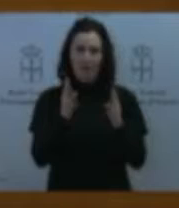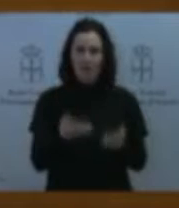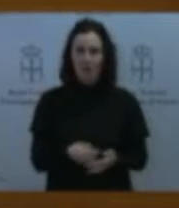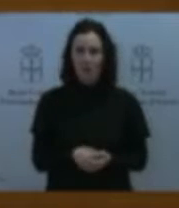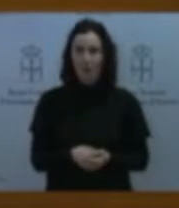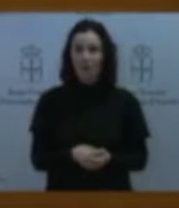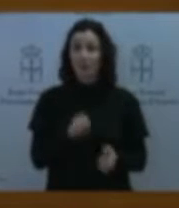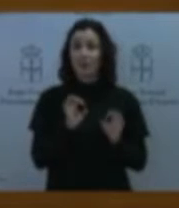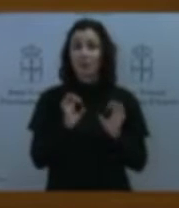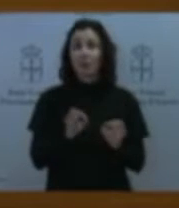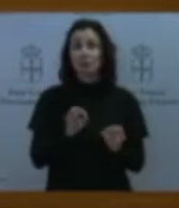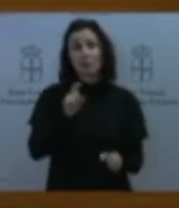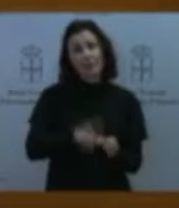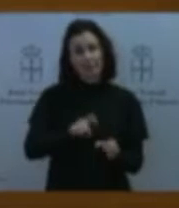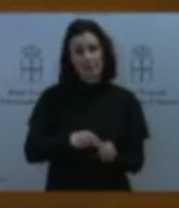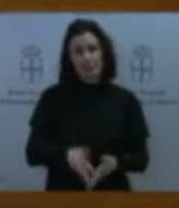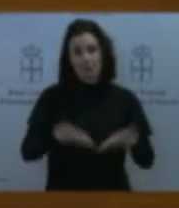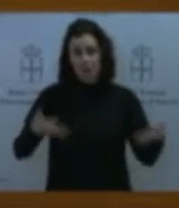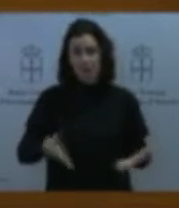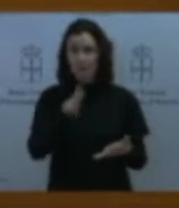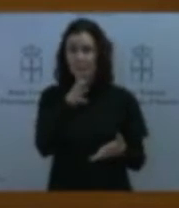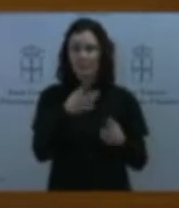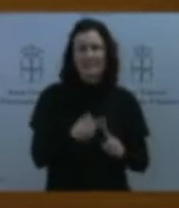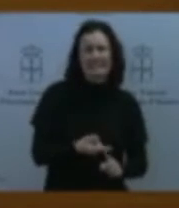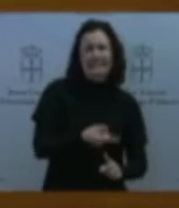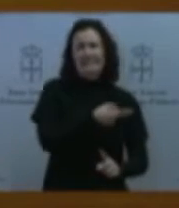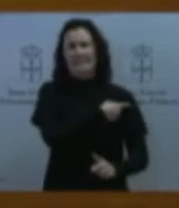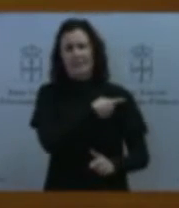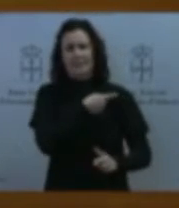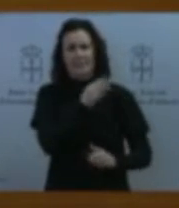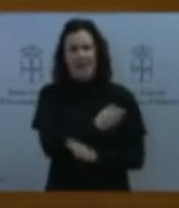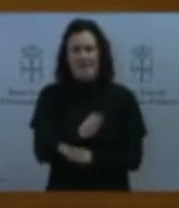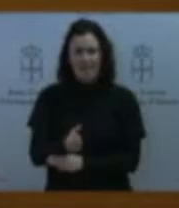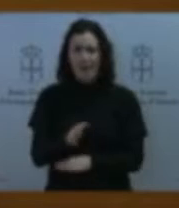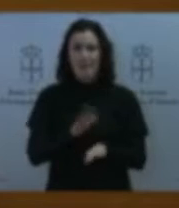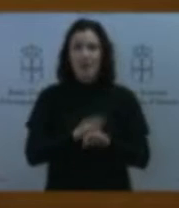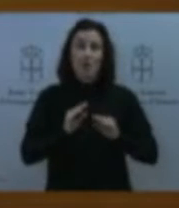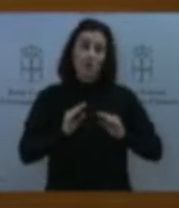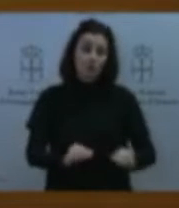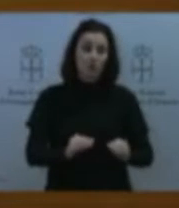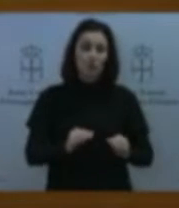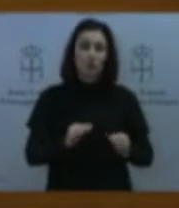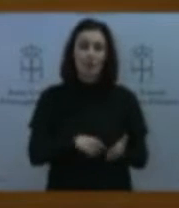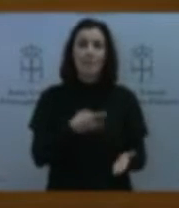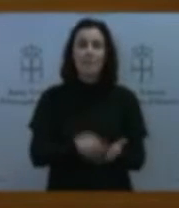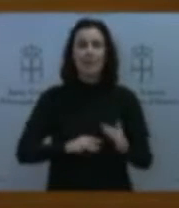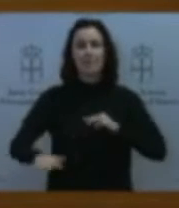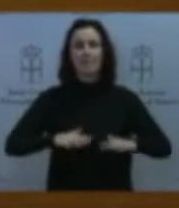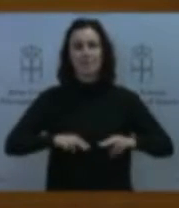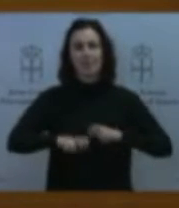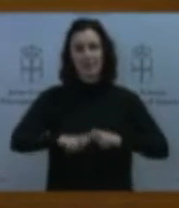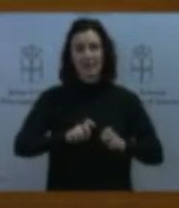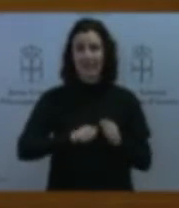los cauces institucionales como fue el de redacción del plan de movilidad de Cijón, hay que prestarle la atención que merece.